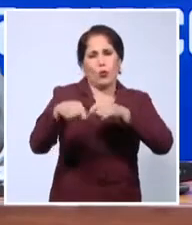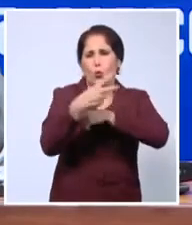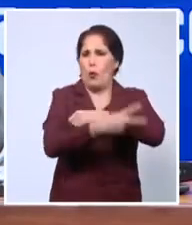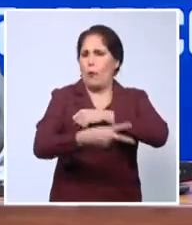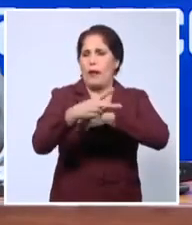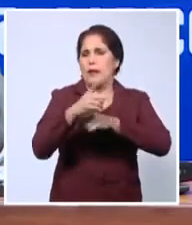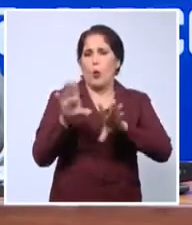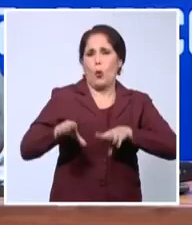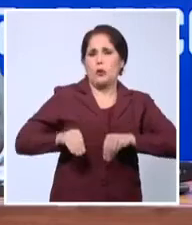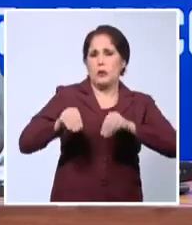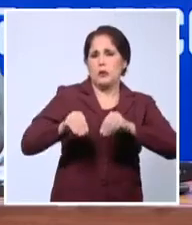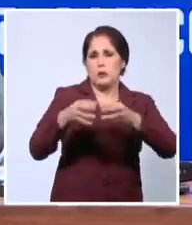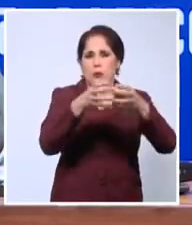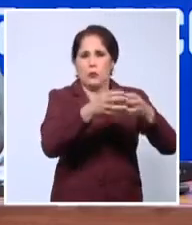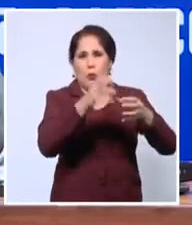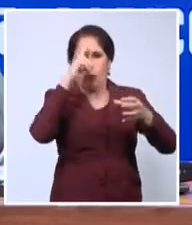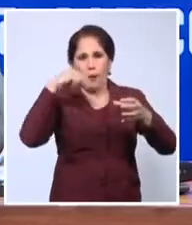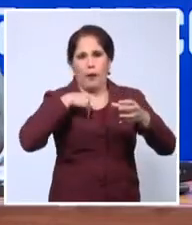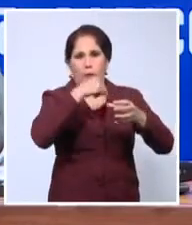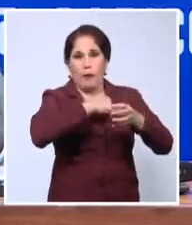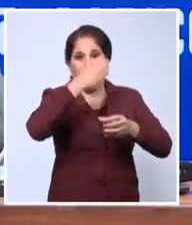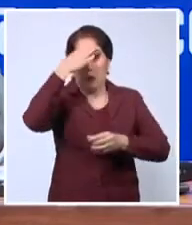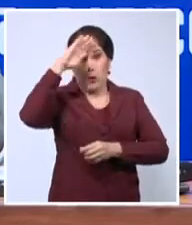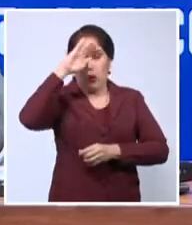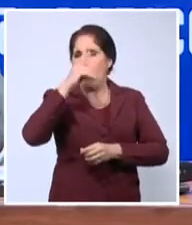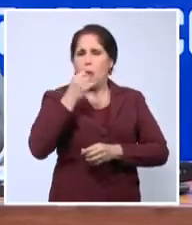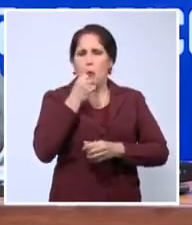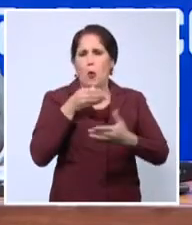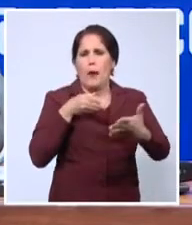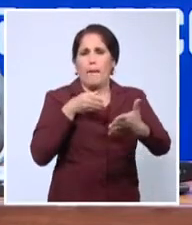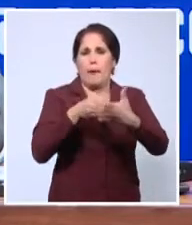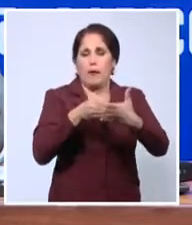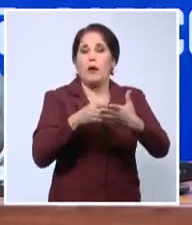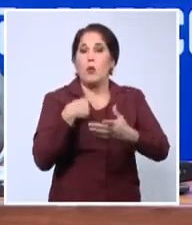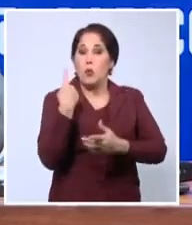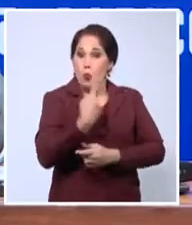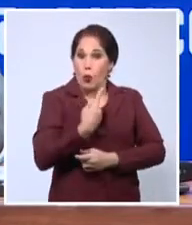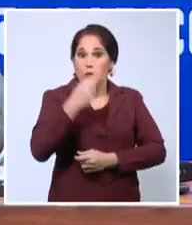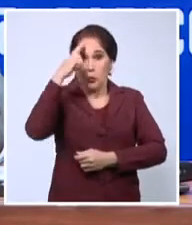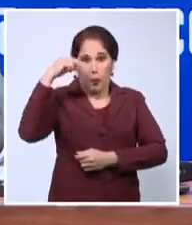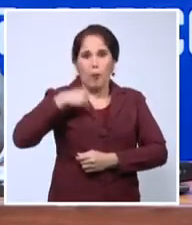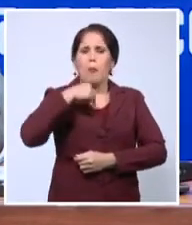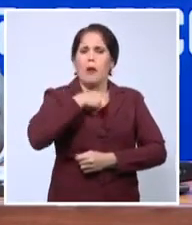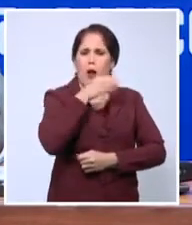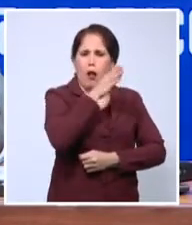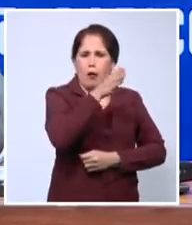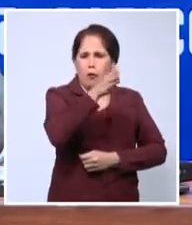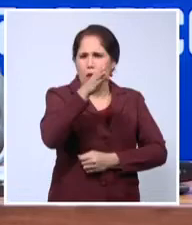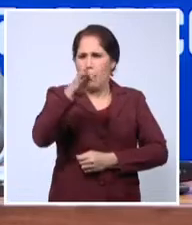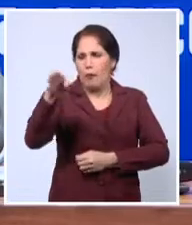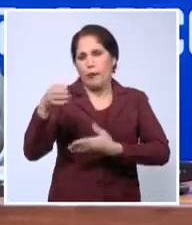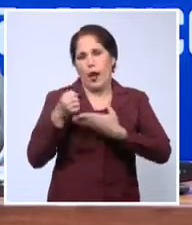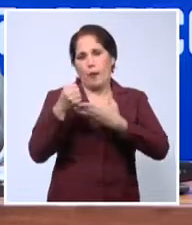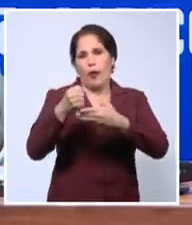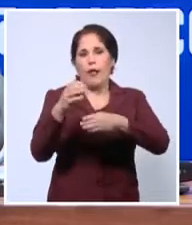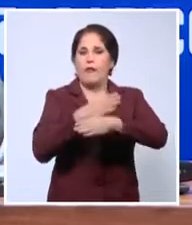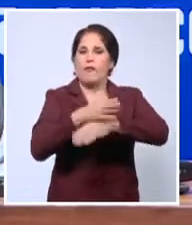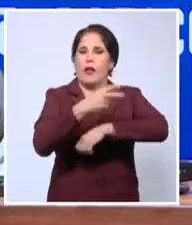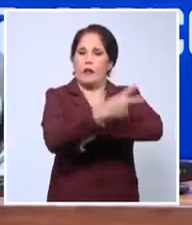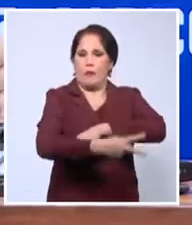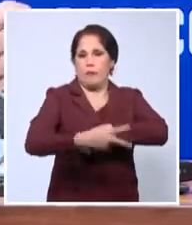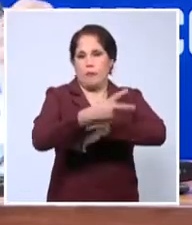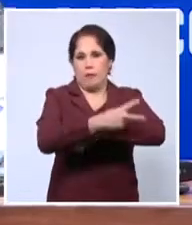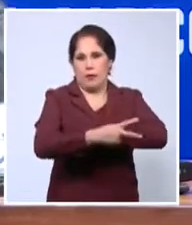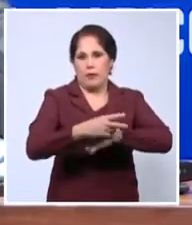varias poblaciones latinoamericanas no pudo impedir que nuestros anegados colaboradores apoyaran a las hermanas